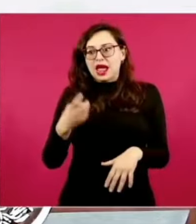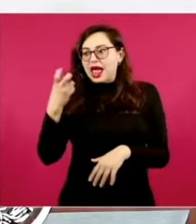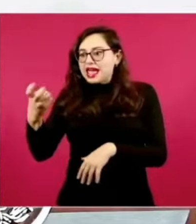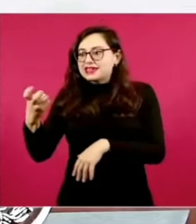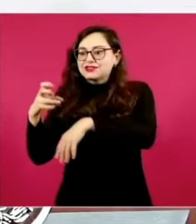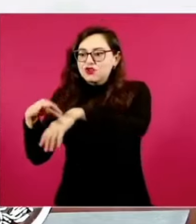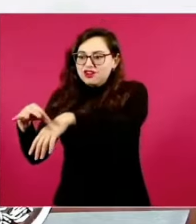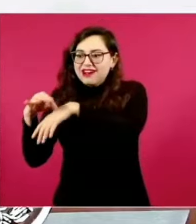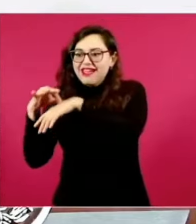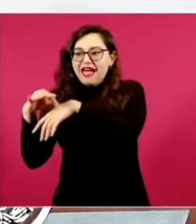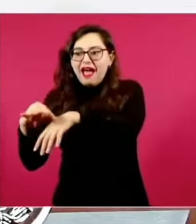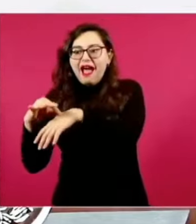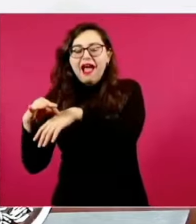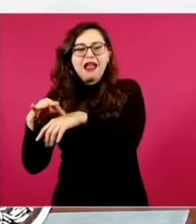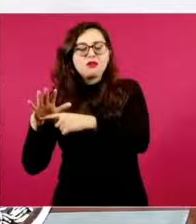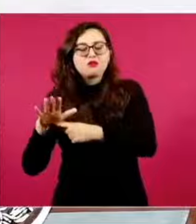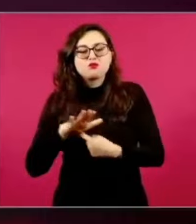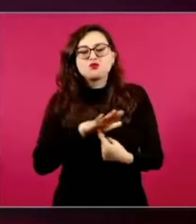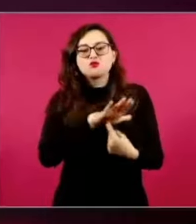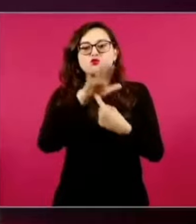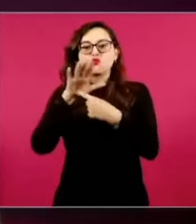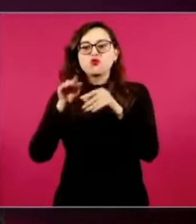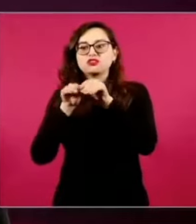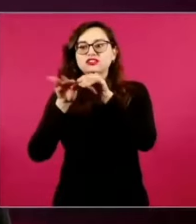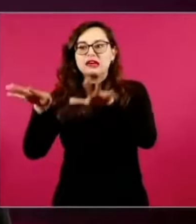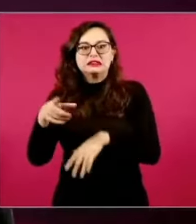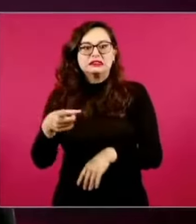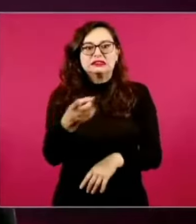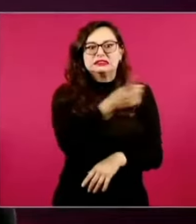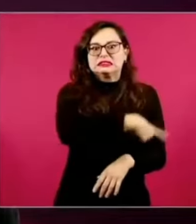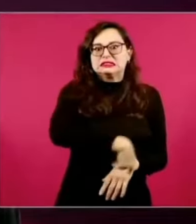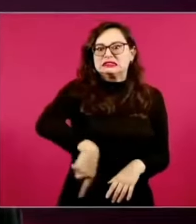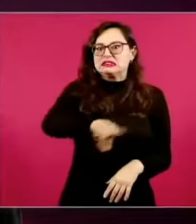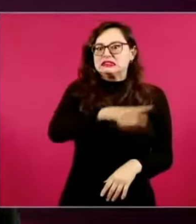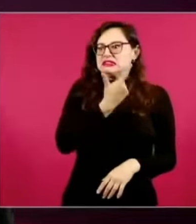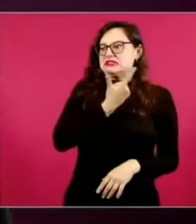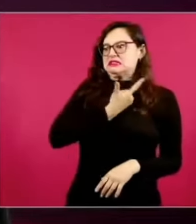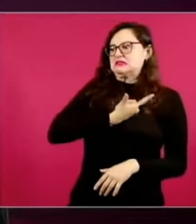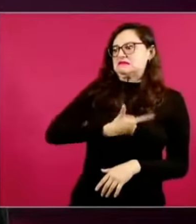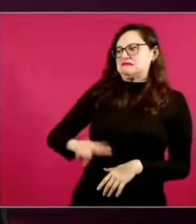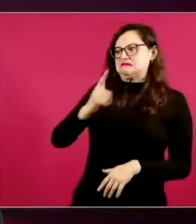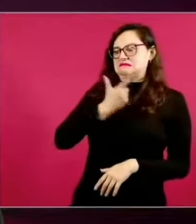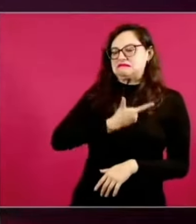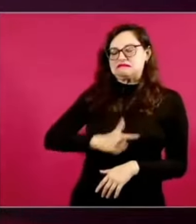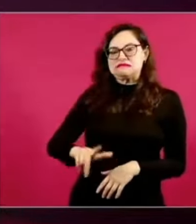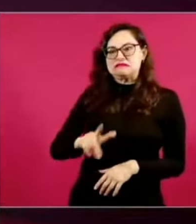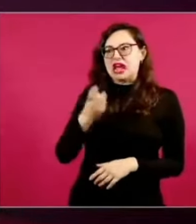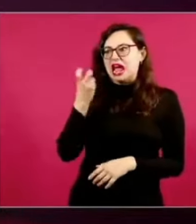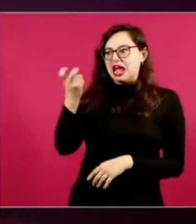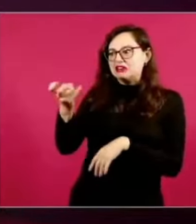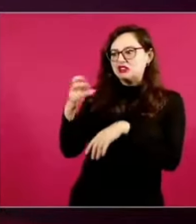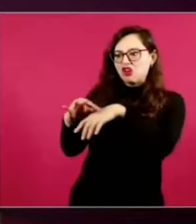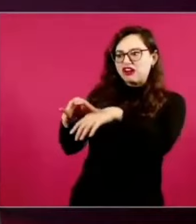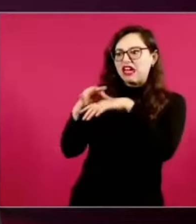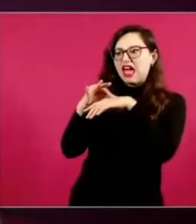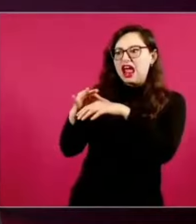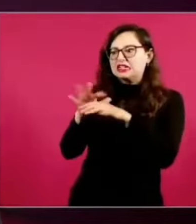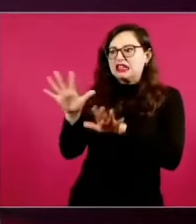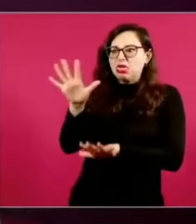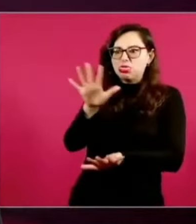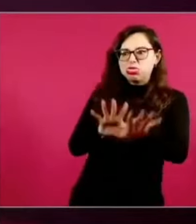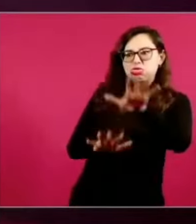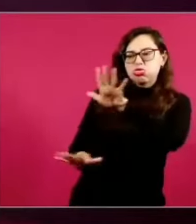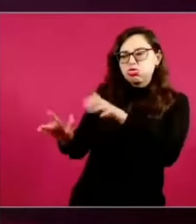realidad que generalmente se oculta para poder conducir procesos y para poder dominar desde